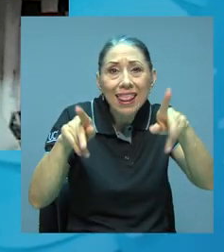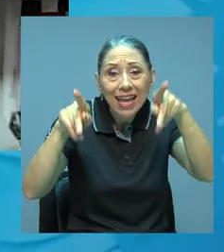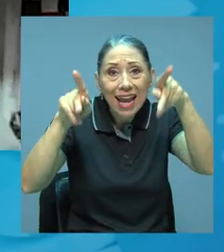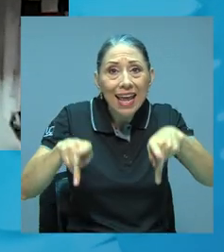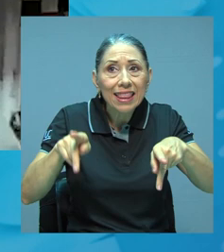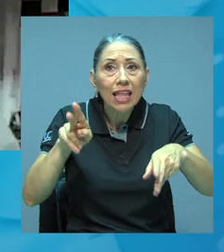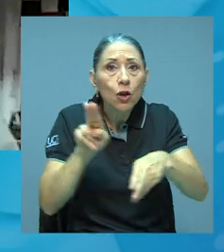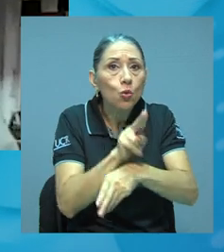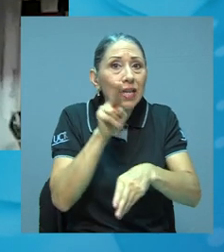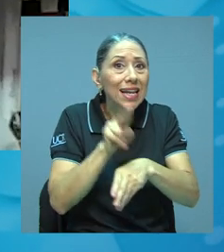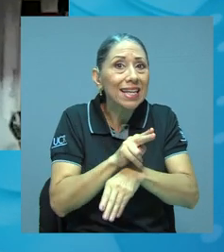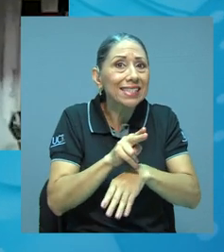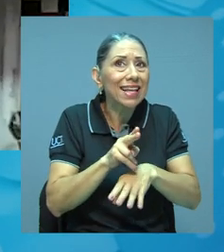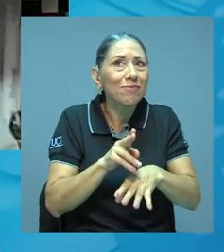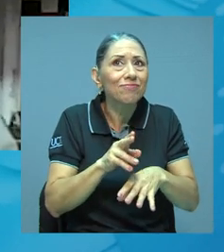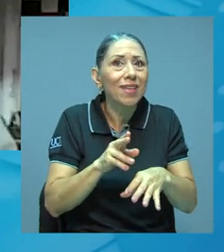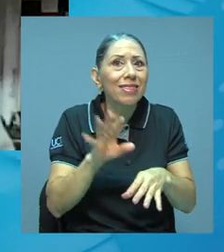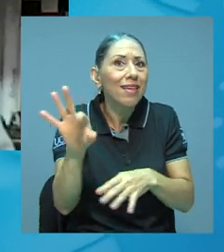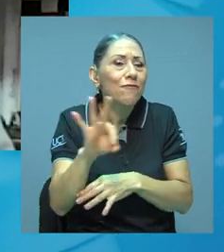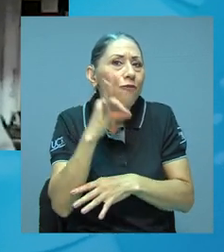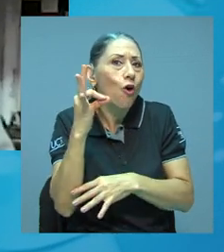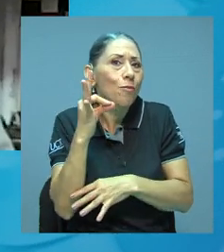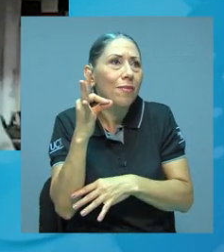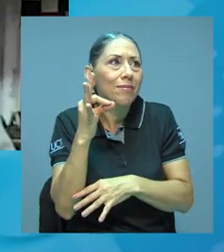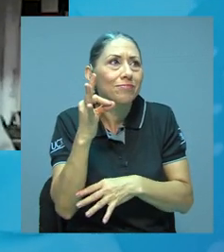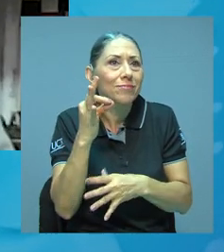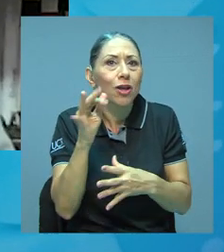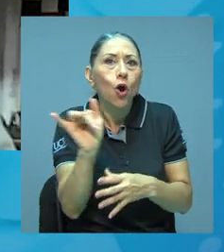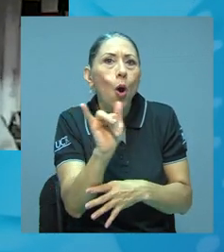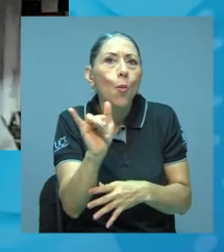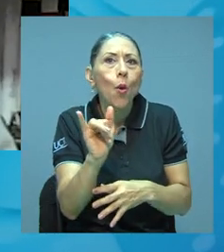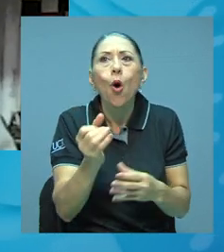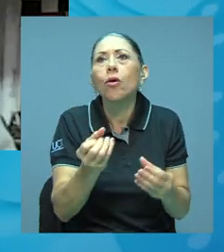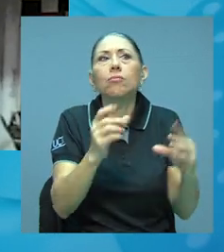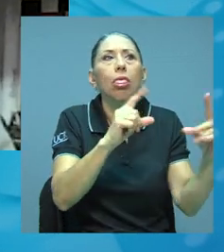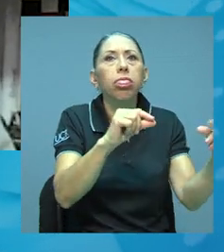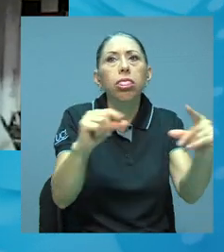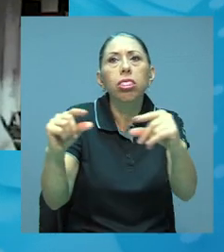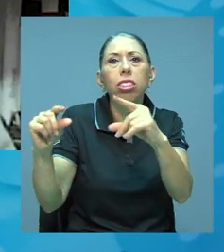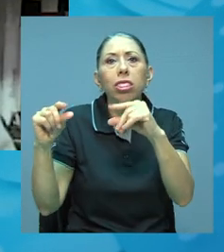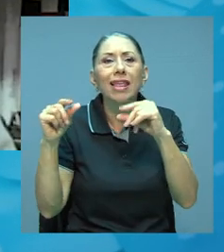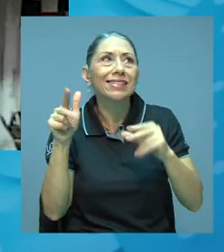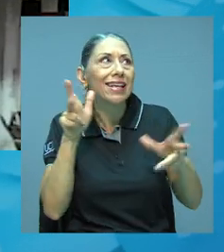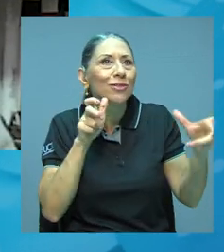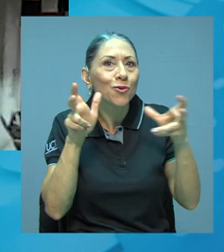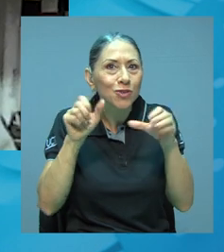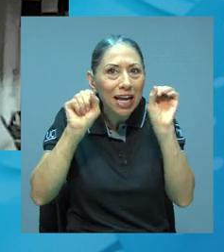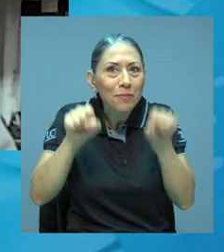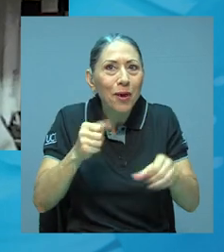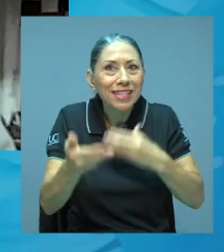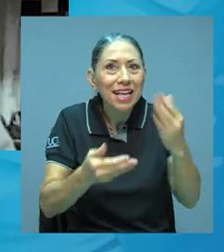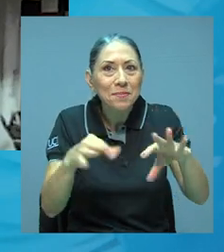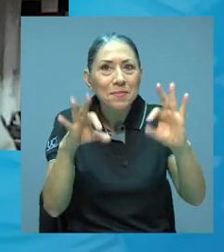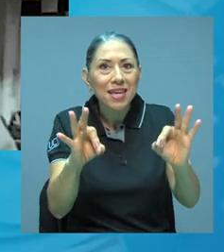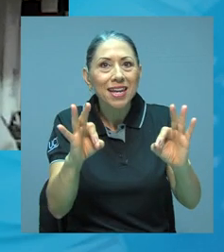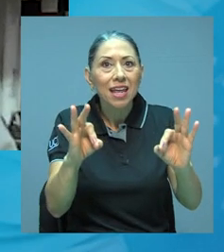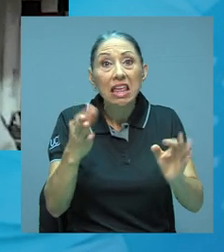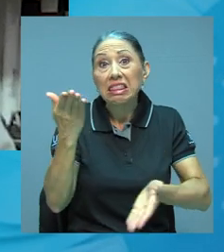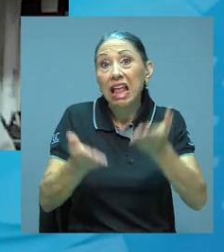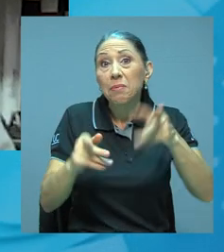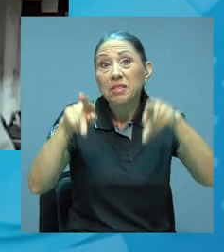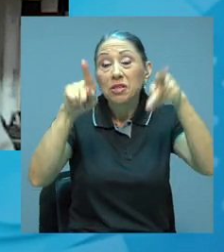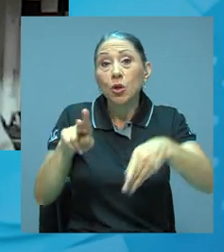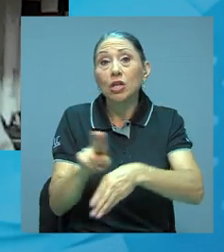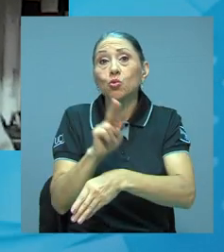se escucha anecdóticamente que puede servir y que se empiece a utilizar de una forma no precisa